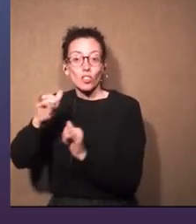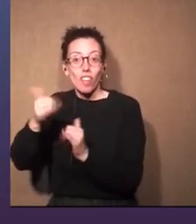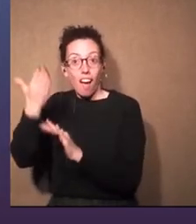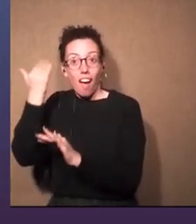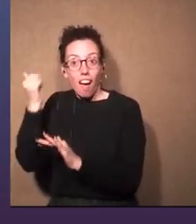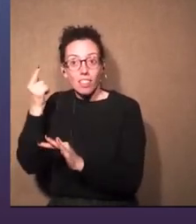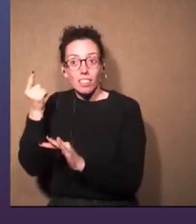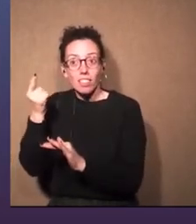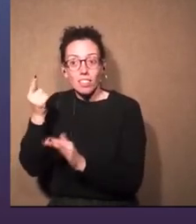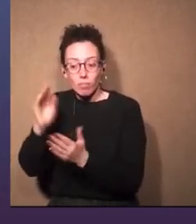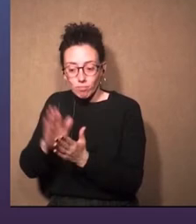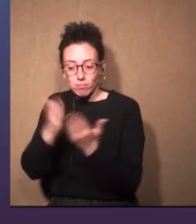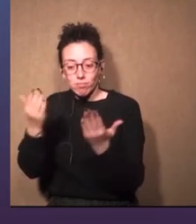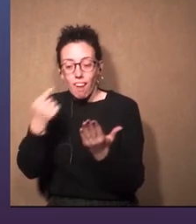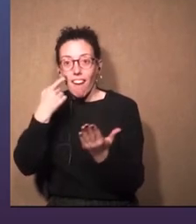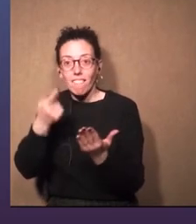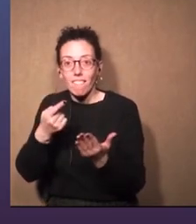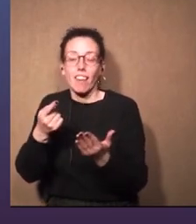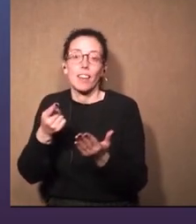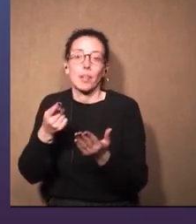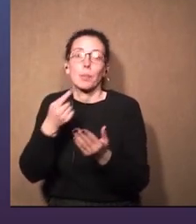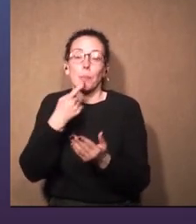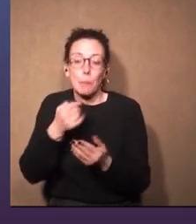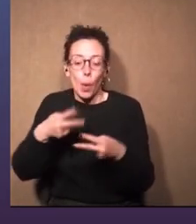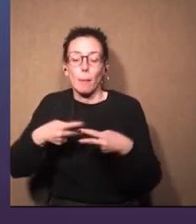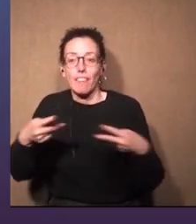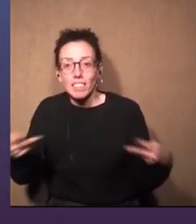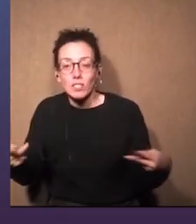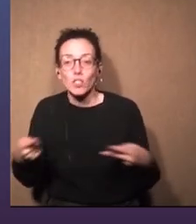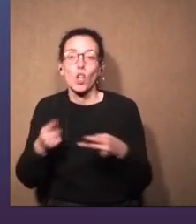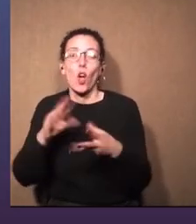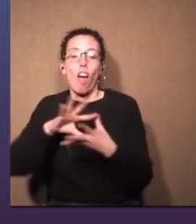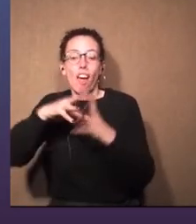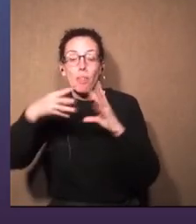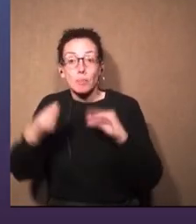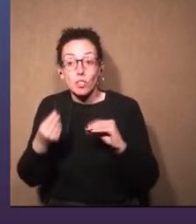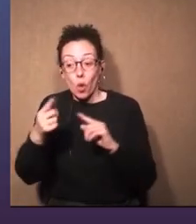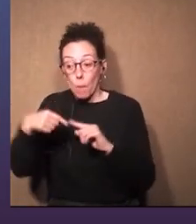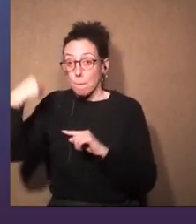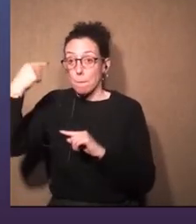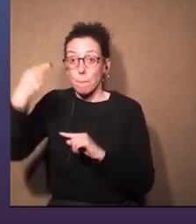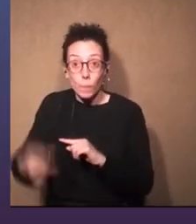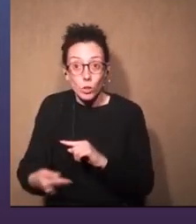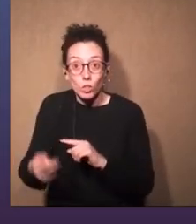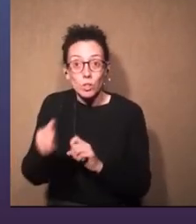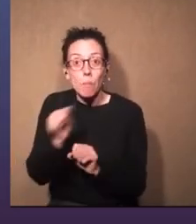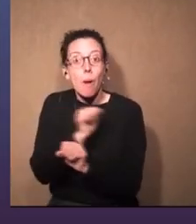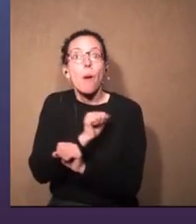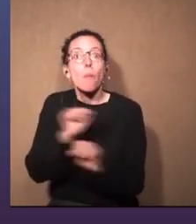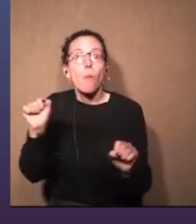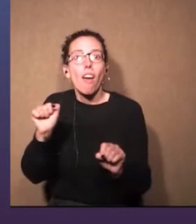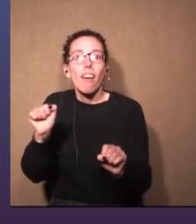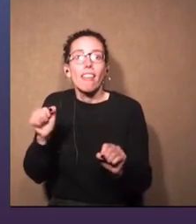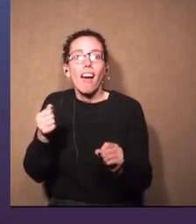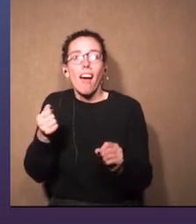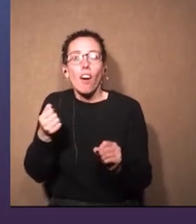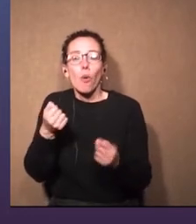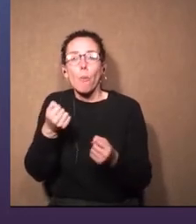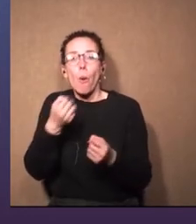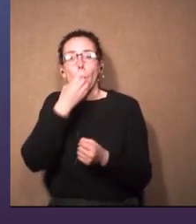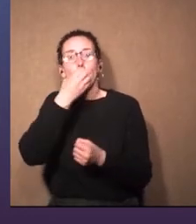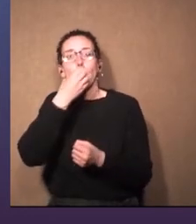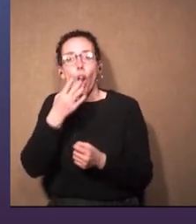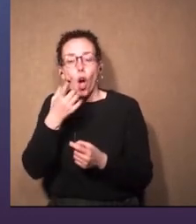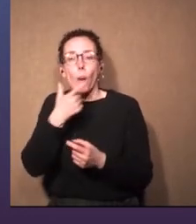trabajo que pusimos en planificar y demás y en adaptar para que la próxima vez sea mucho